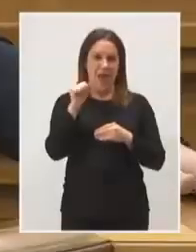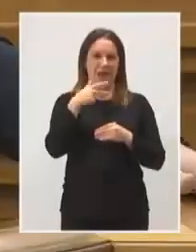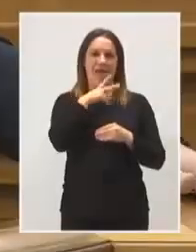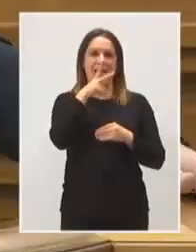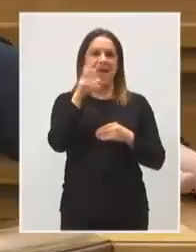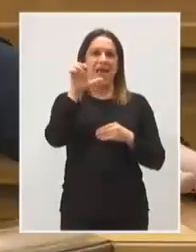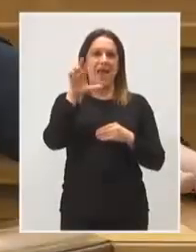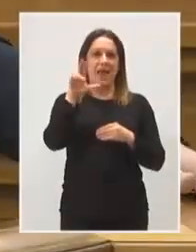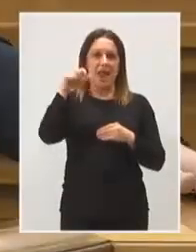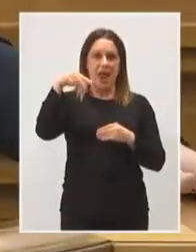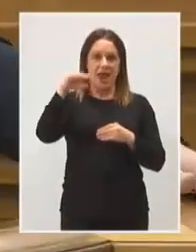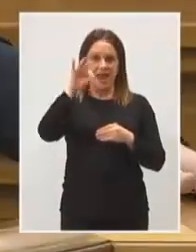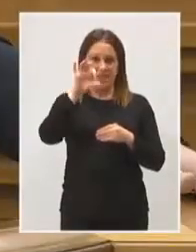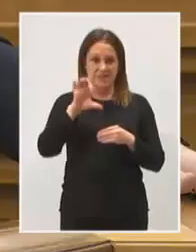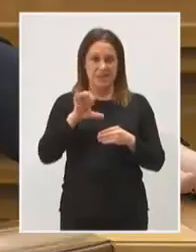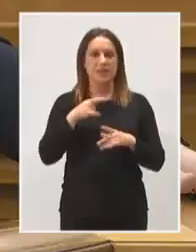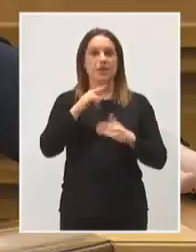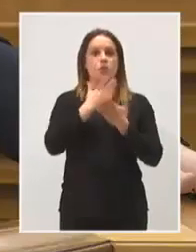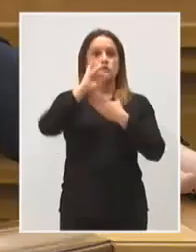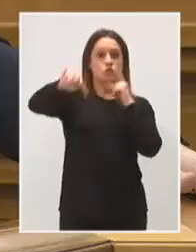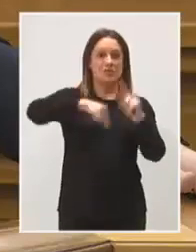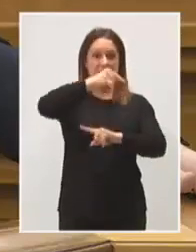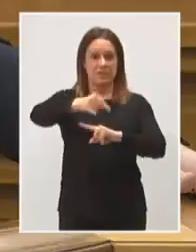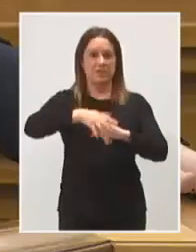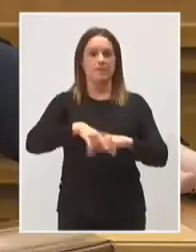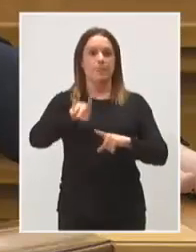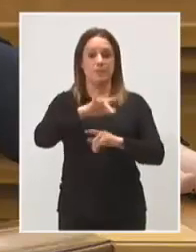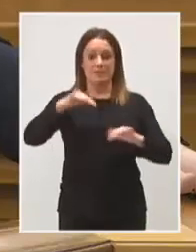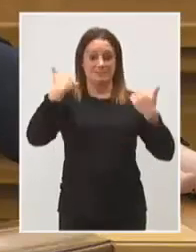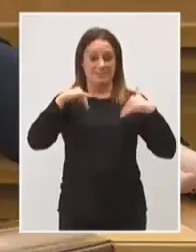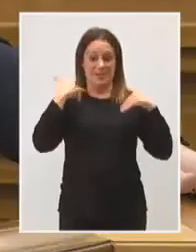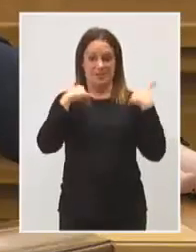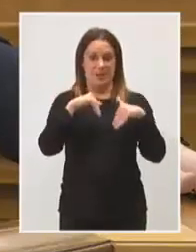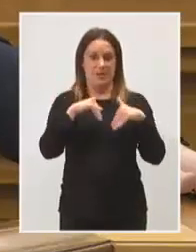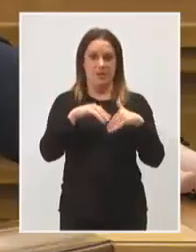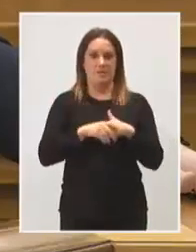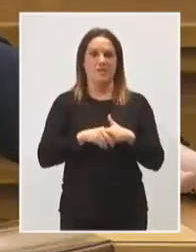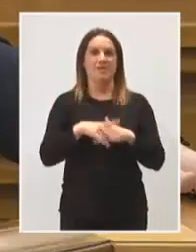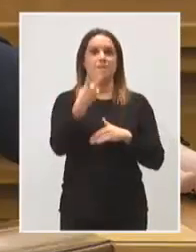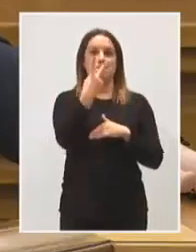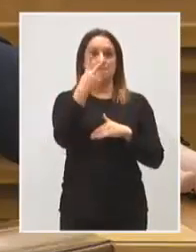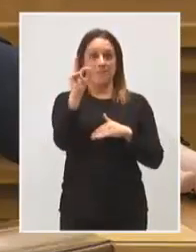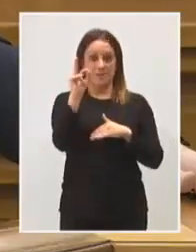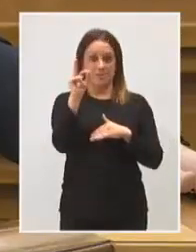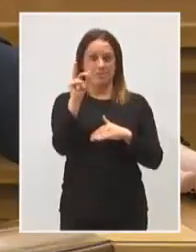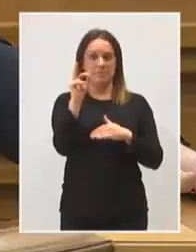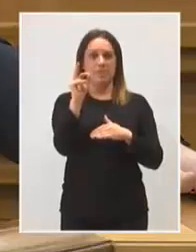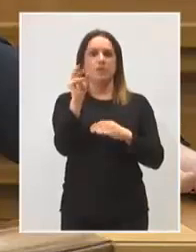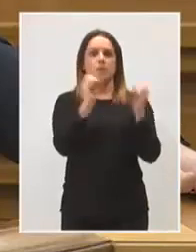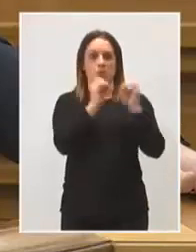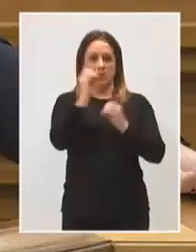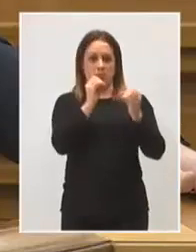En el siguiente curso vamos a posibilitar ya que el 20% de las asignaturas